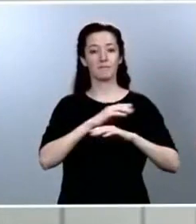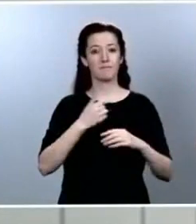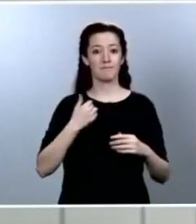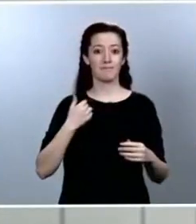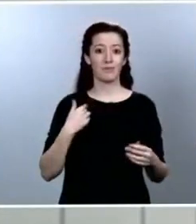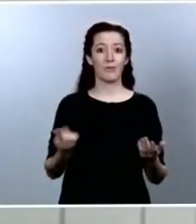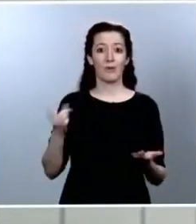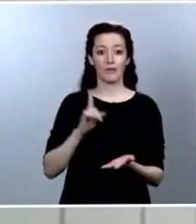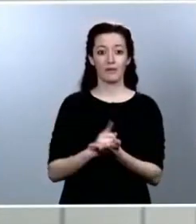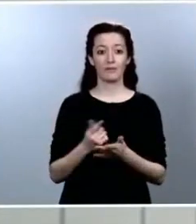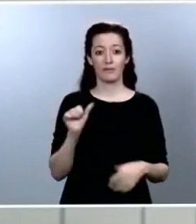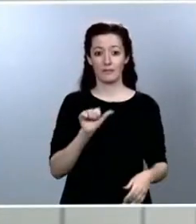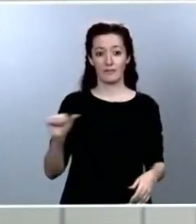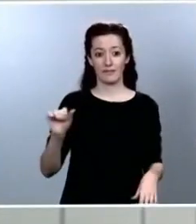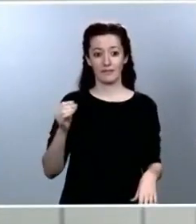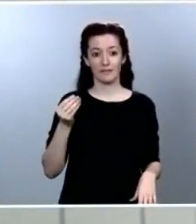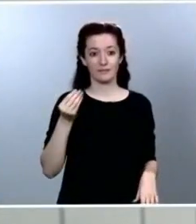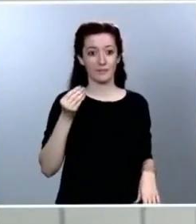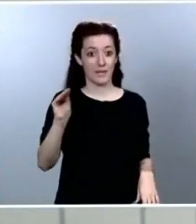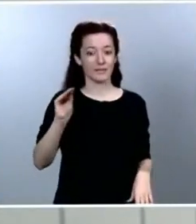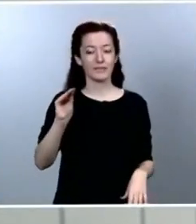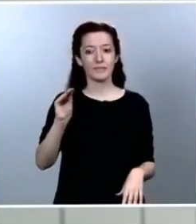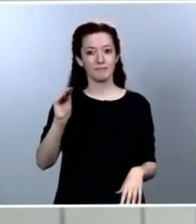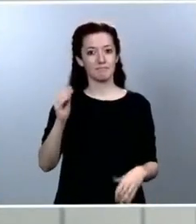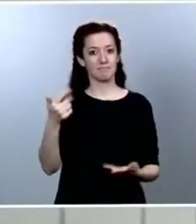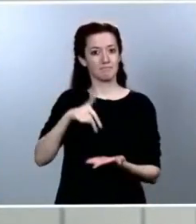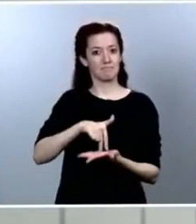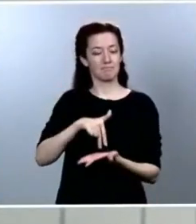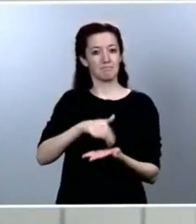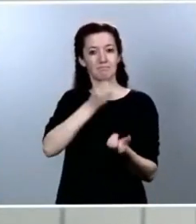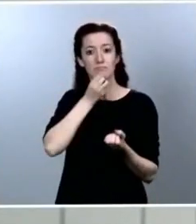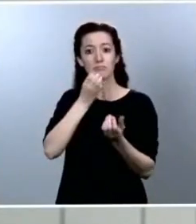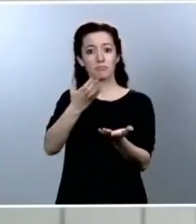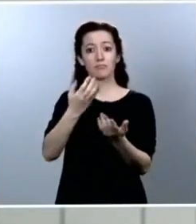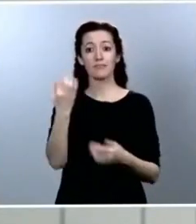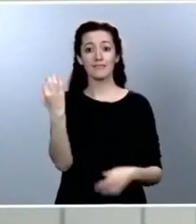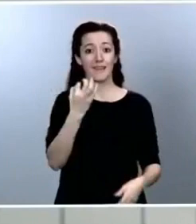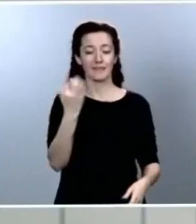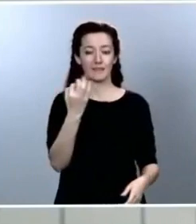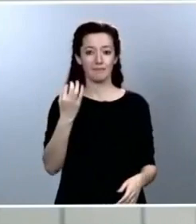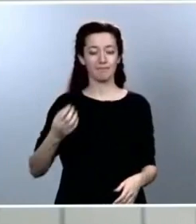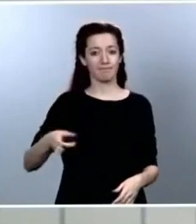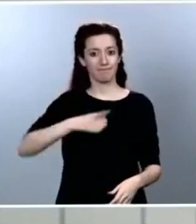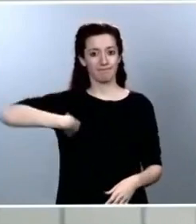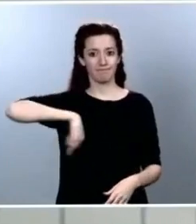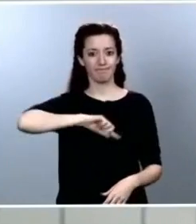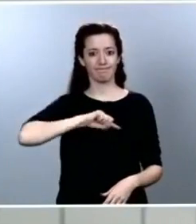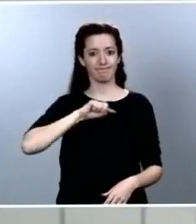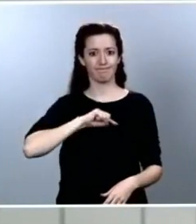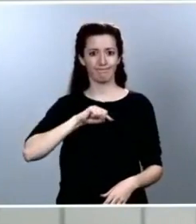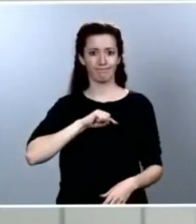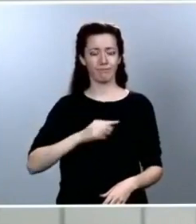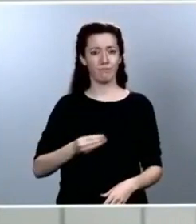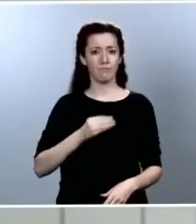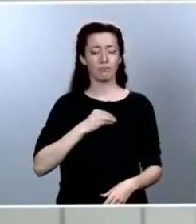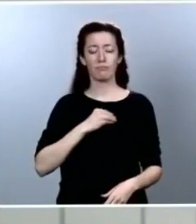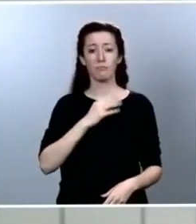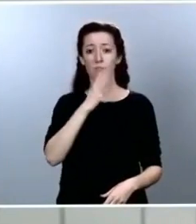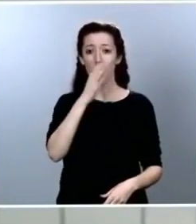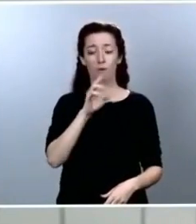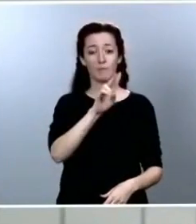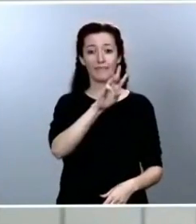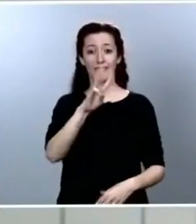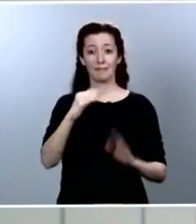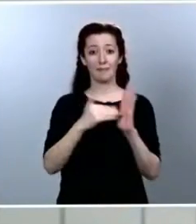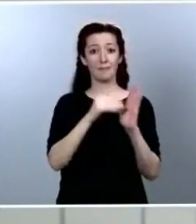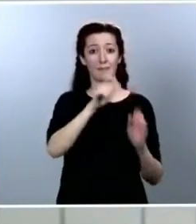El Gobierno permitirá salir a pasear y hacer deporte desde el 2 de mayo si la evolución sigue siendo favorable. Sánchez presentará el martes